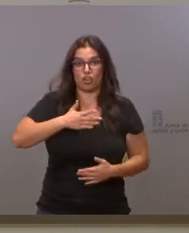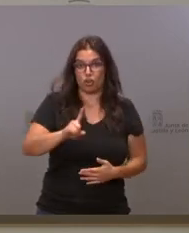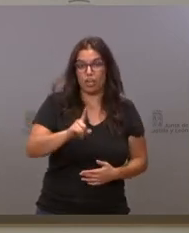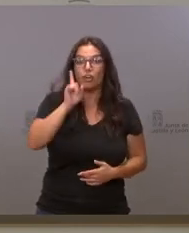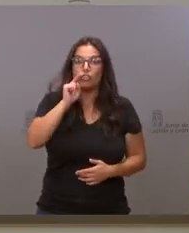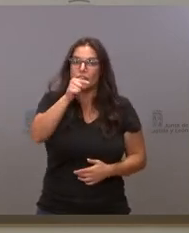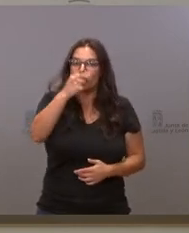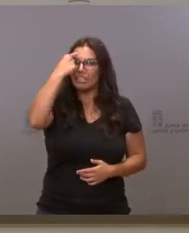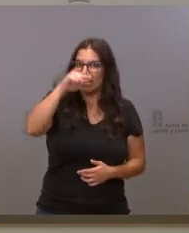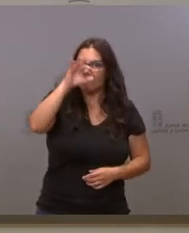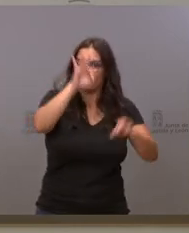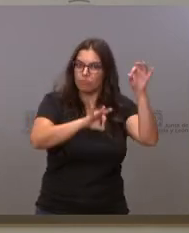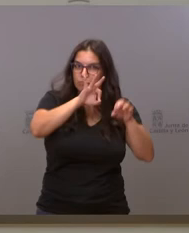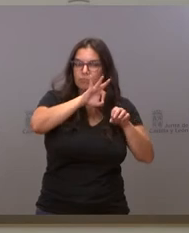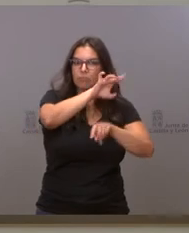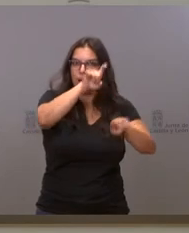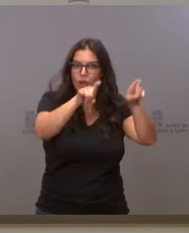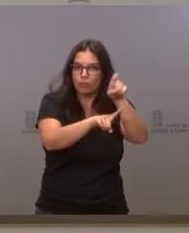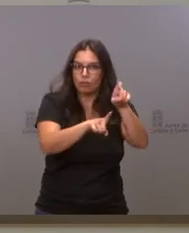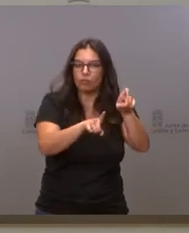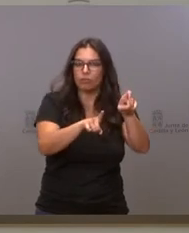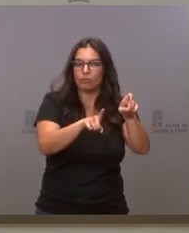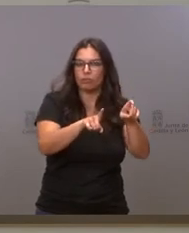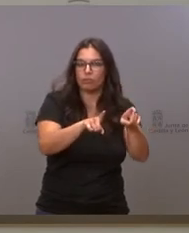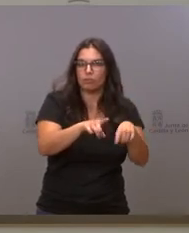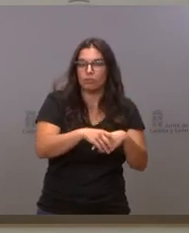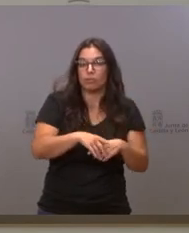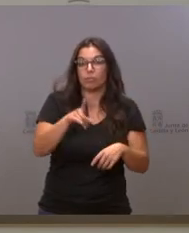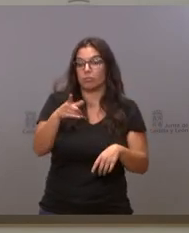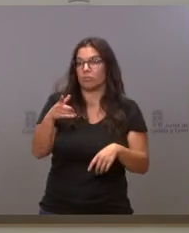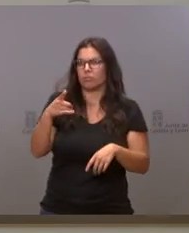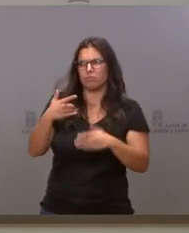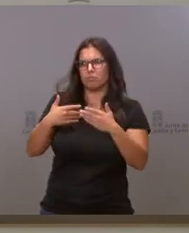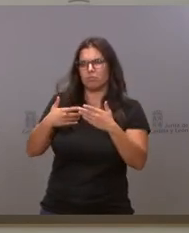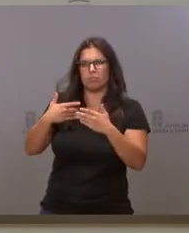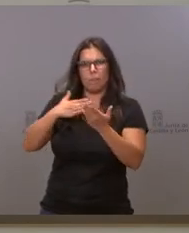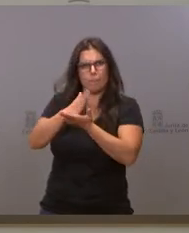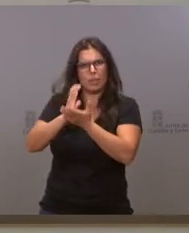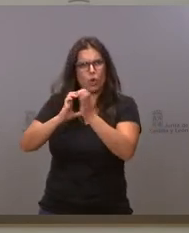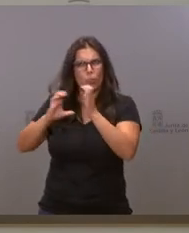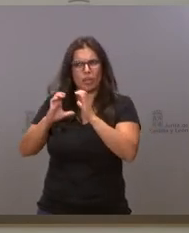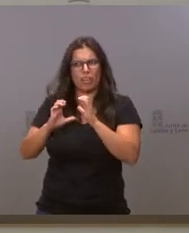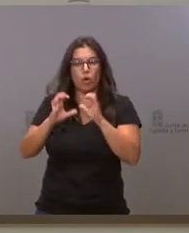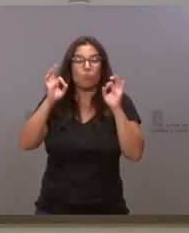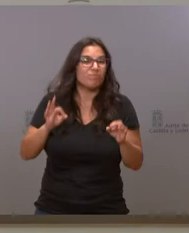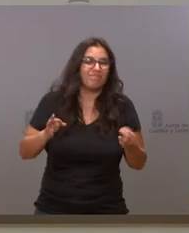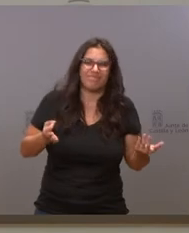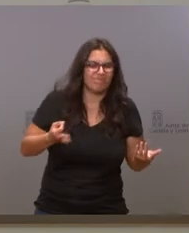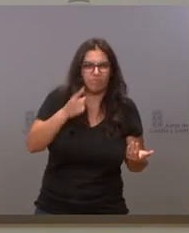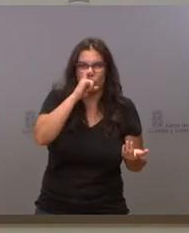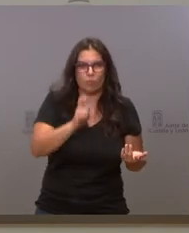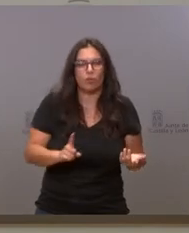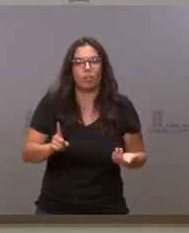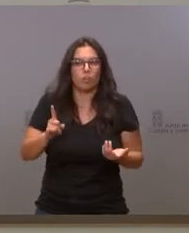sondeo que haya realizado la Junta hace poco. No si es un sondeo publicado en algún medio. No sé decirle cuál en este momento,